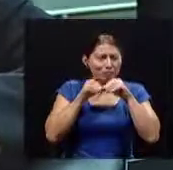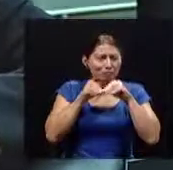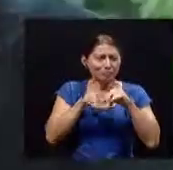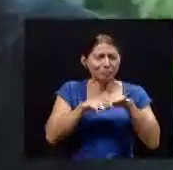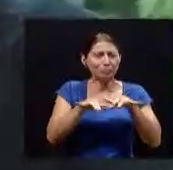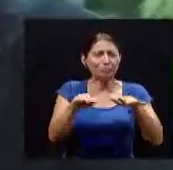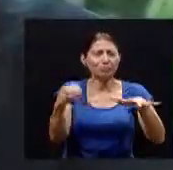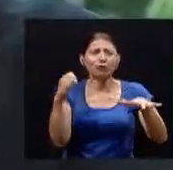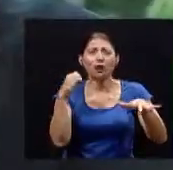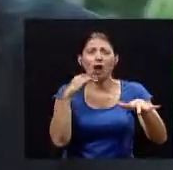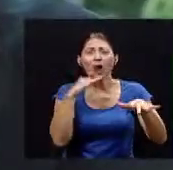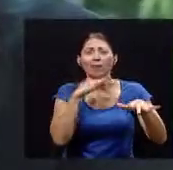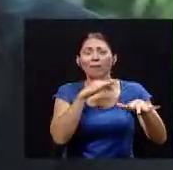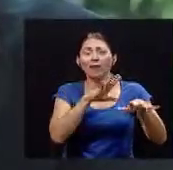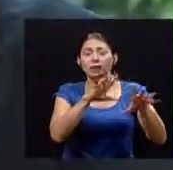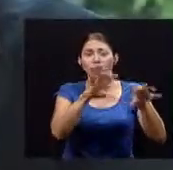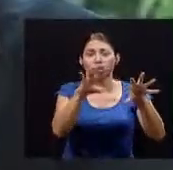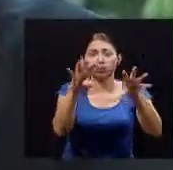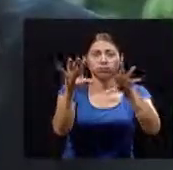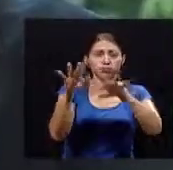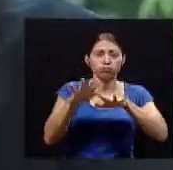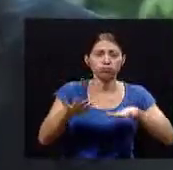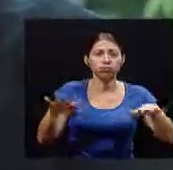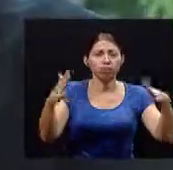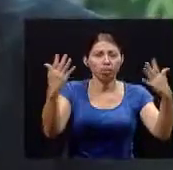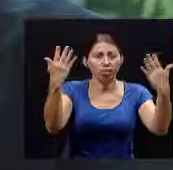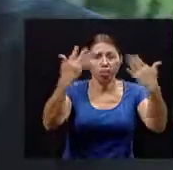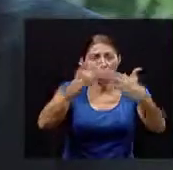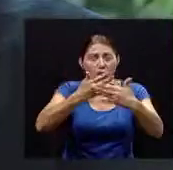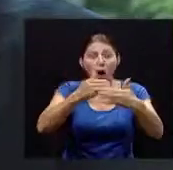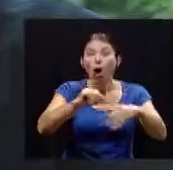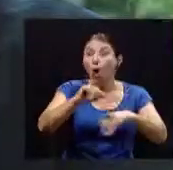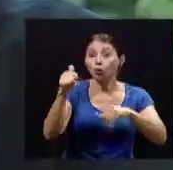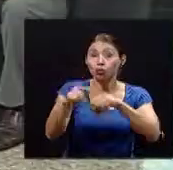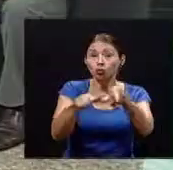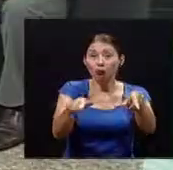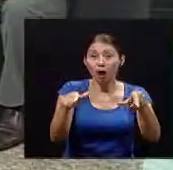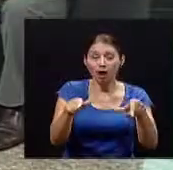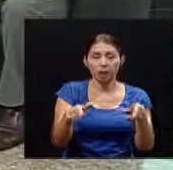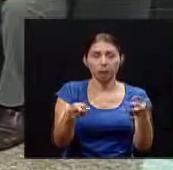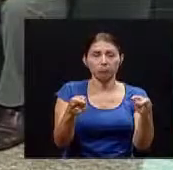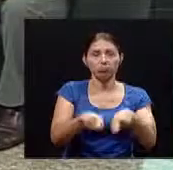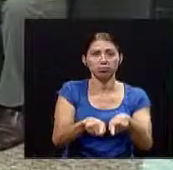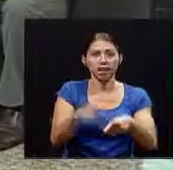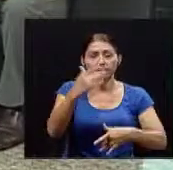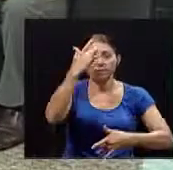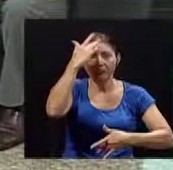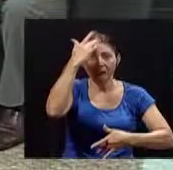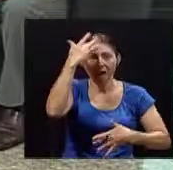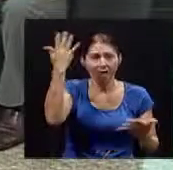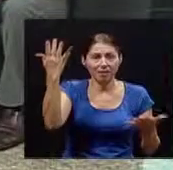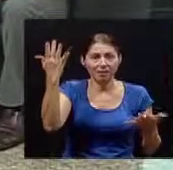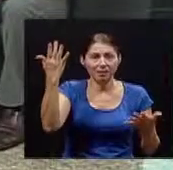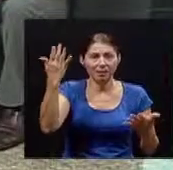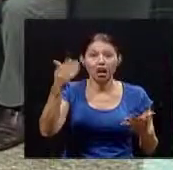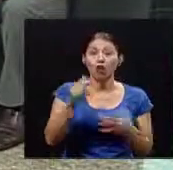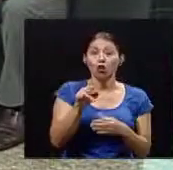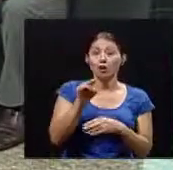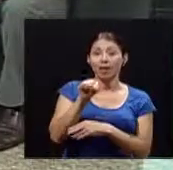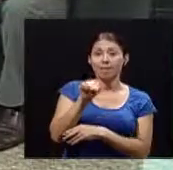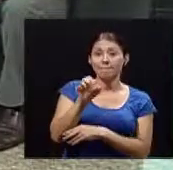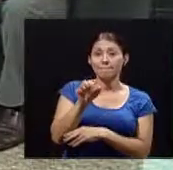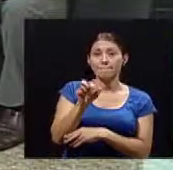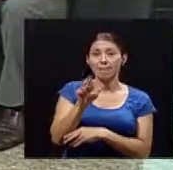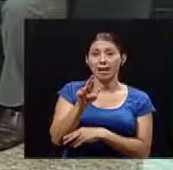el humo y en otros lugares hay enfermedades donde el vertido de mercurio